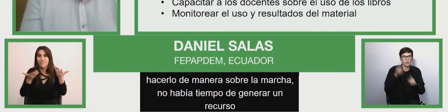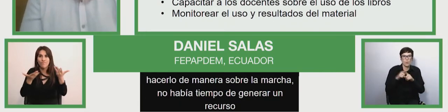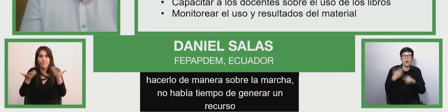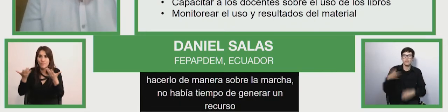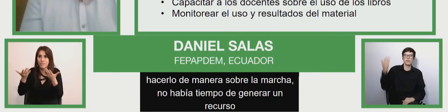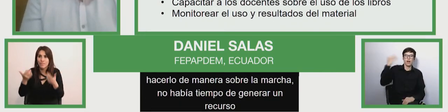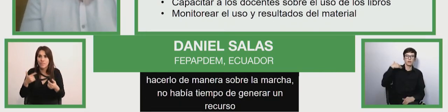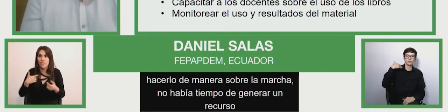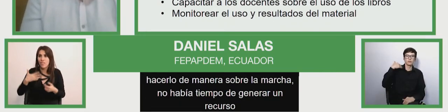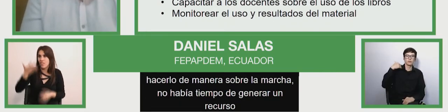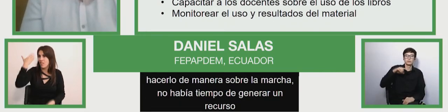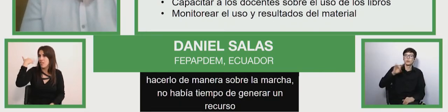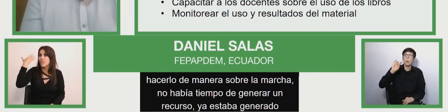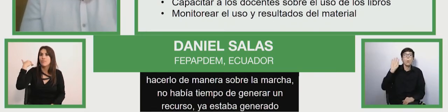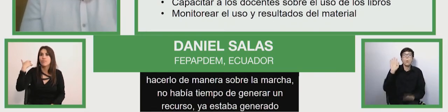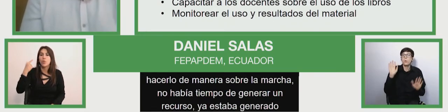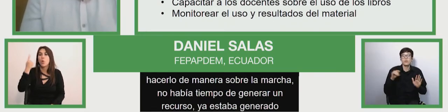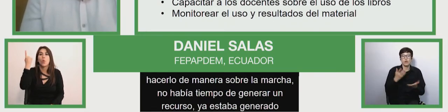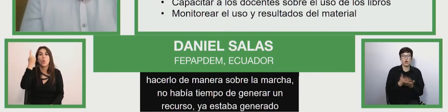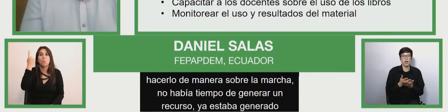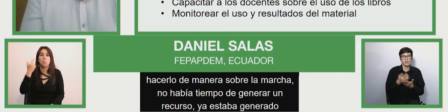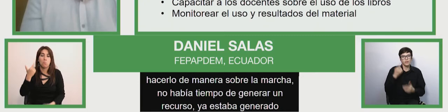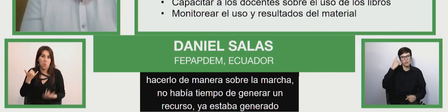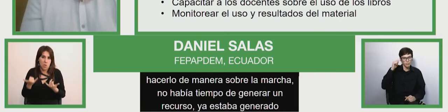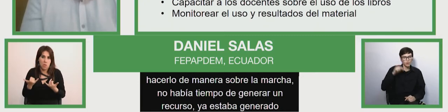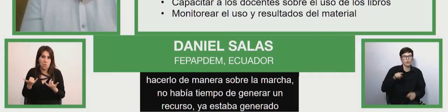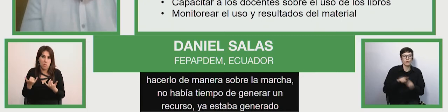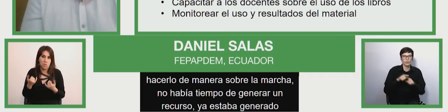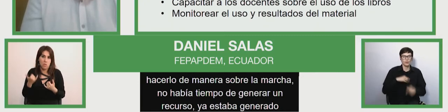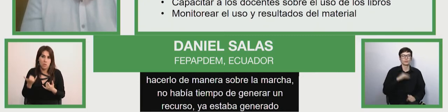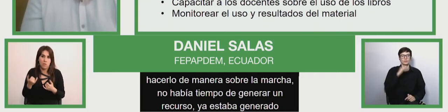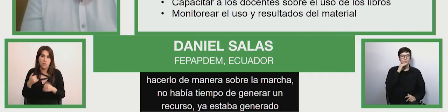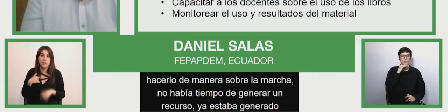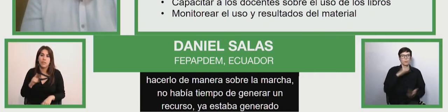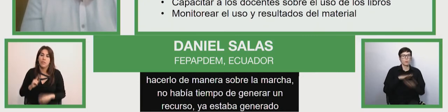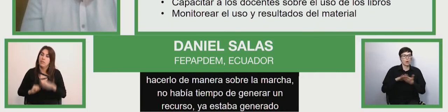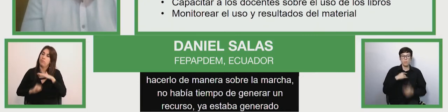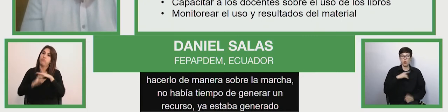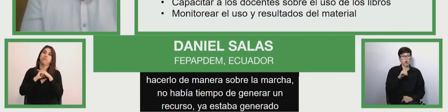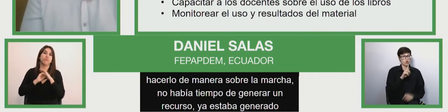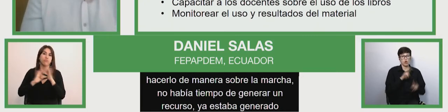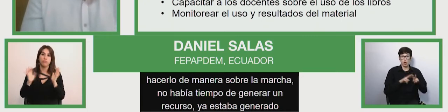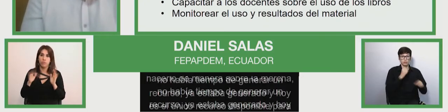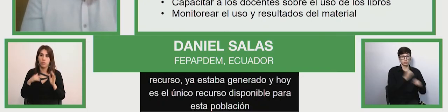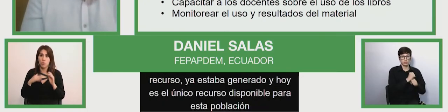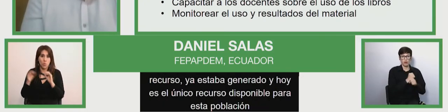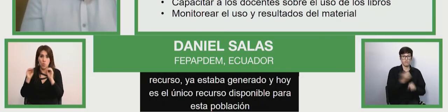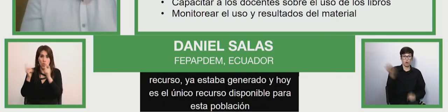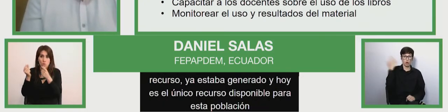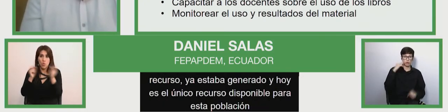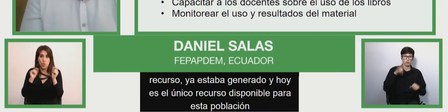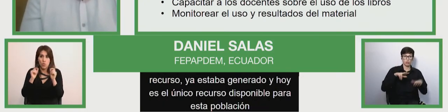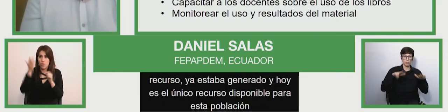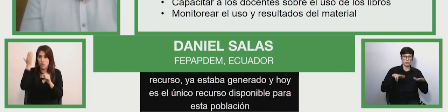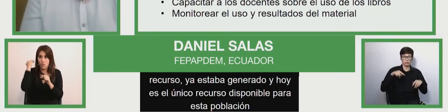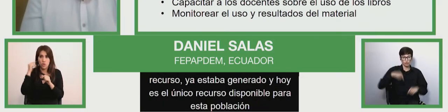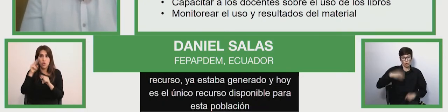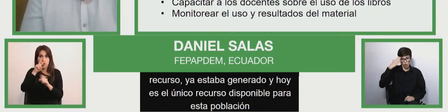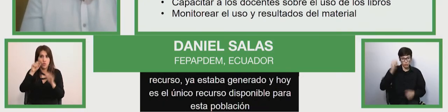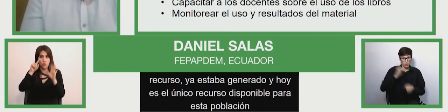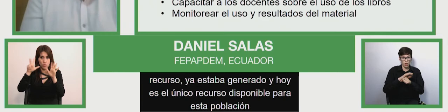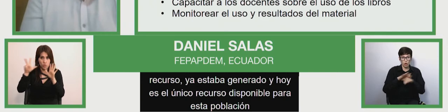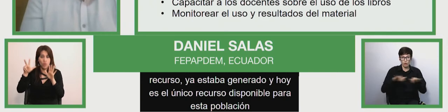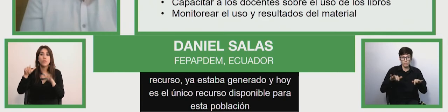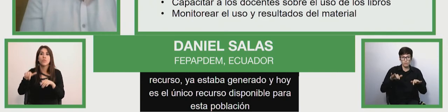recurso disponible para esta población pero tenemos la satisfacción de decir que si no hubiéramos hecho este trabajo desde 2018 hoy en día los problemas con